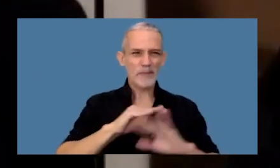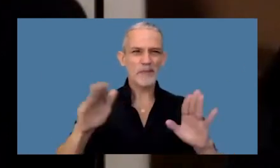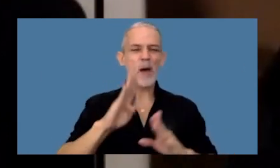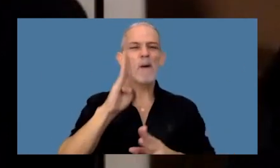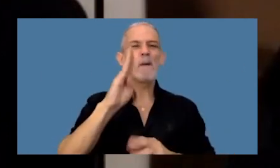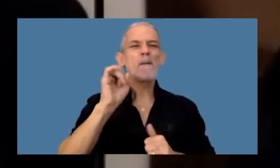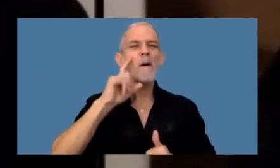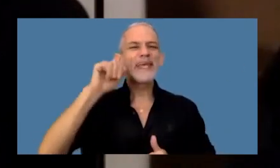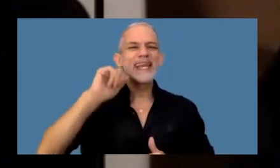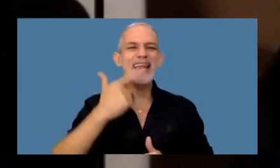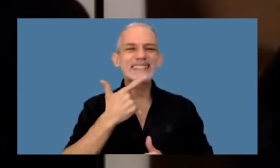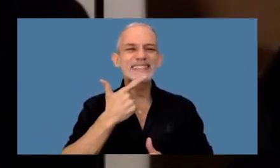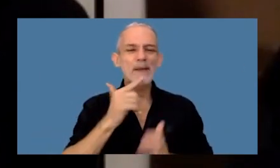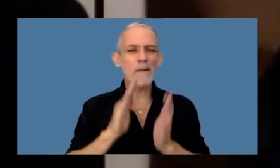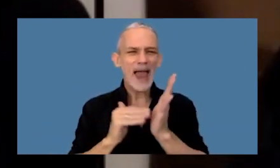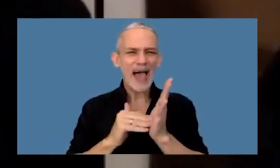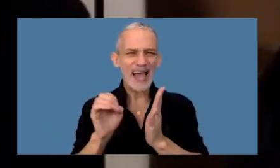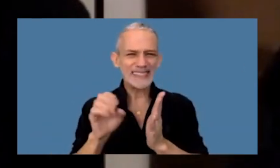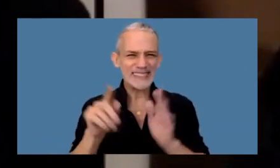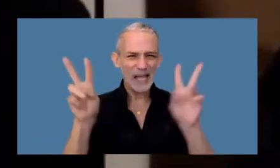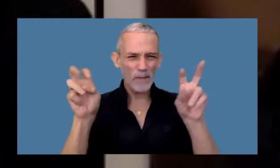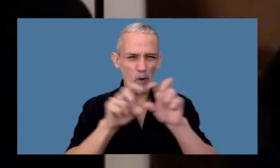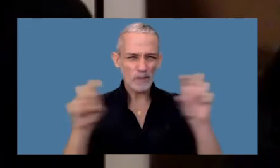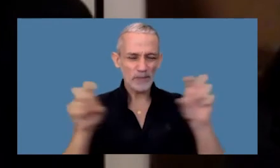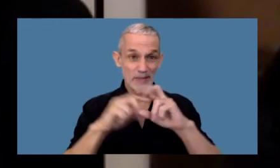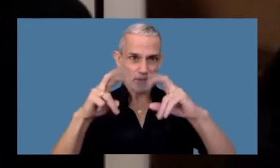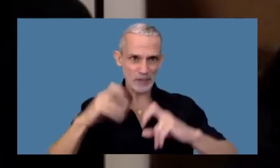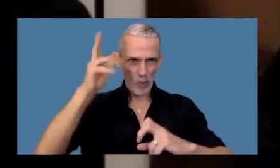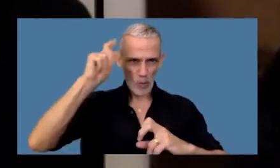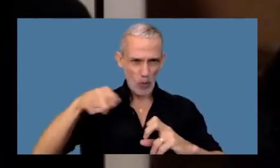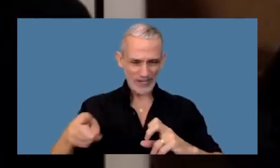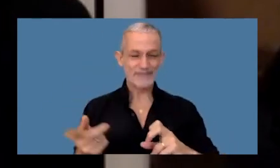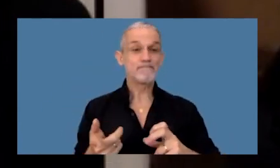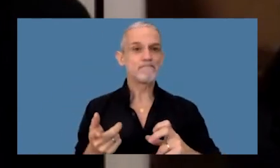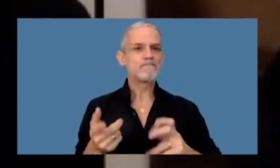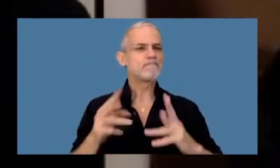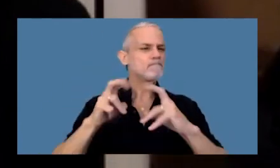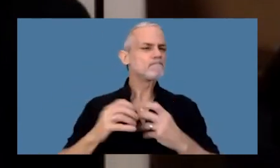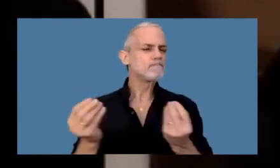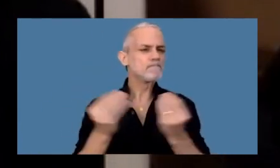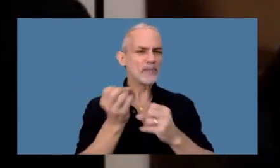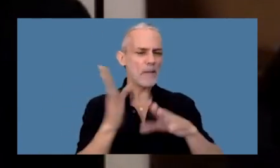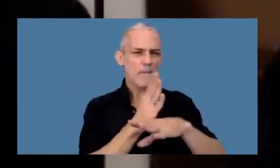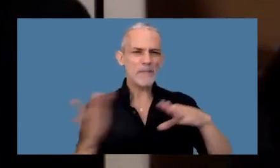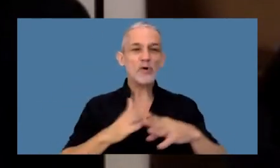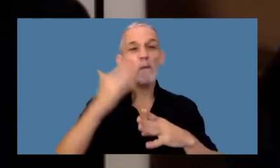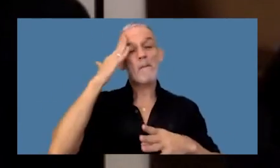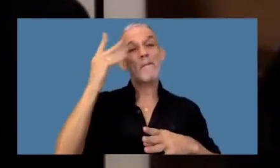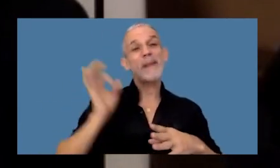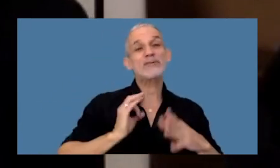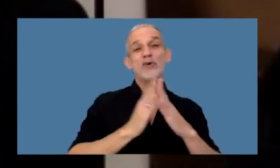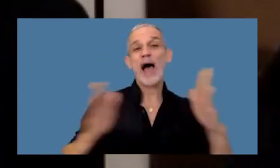bobinas blancas en este caso que comenzó en marzo del